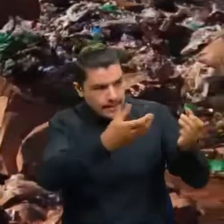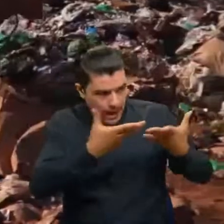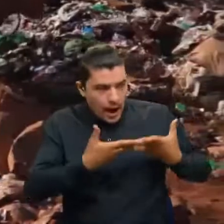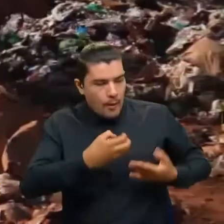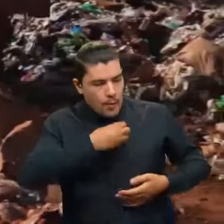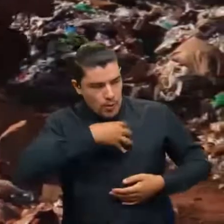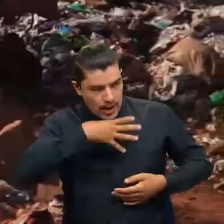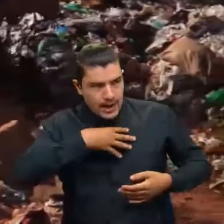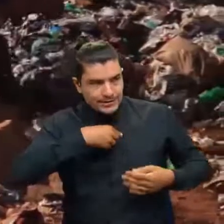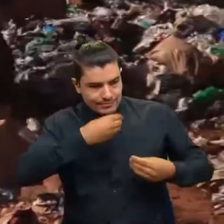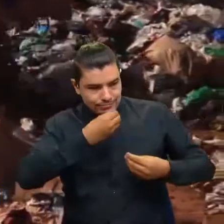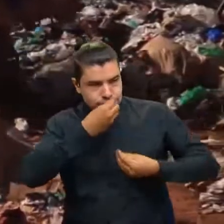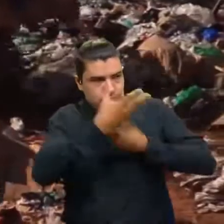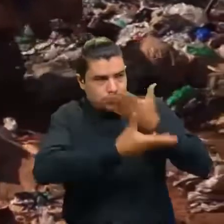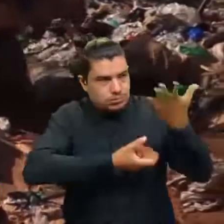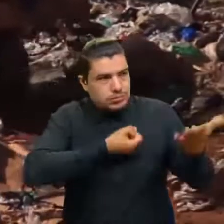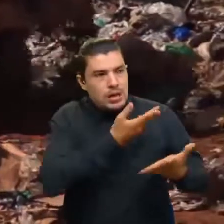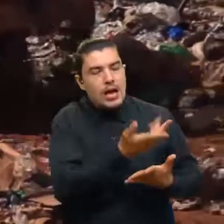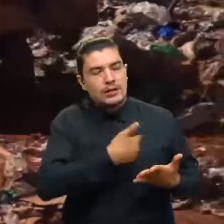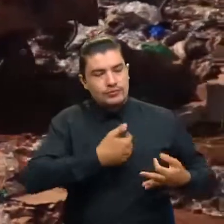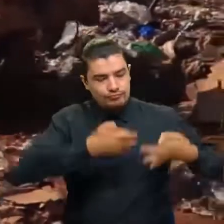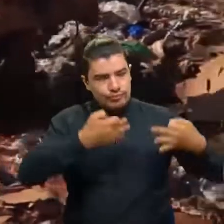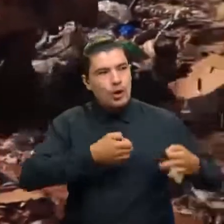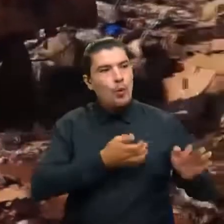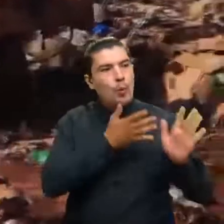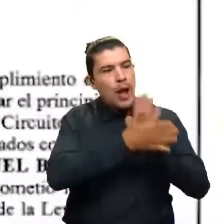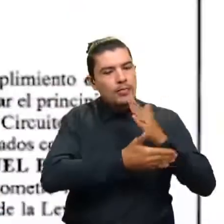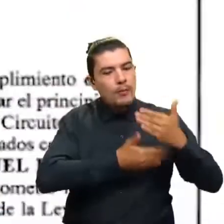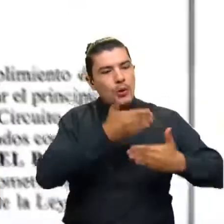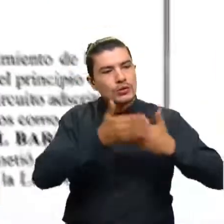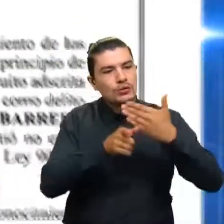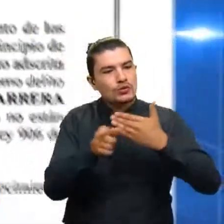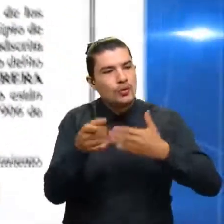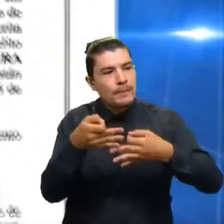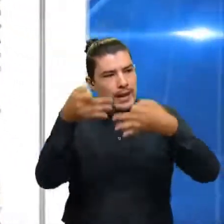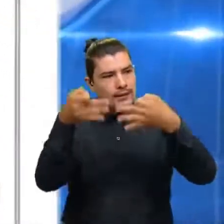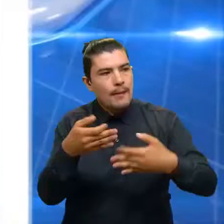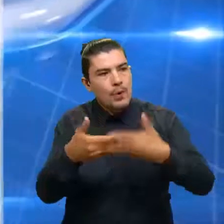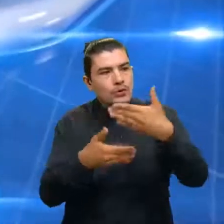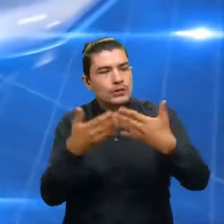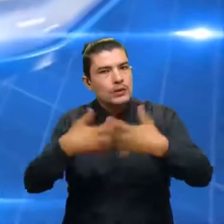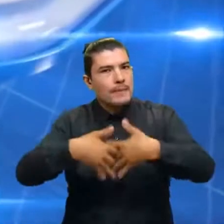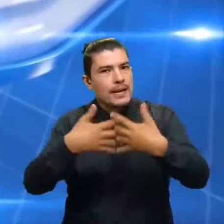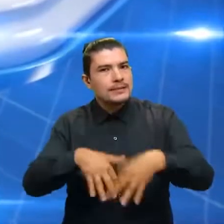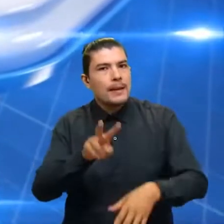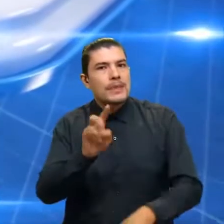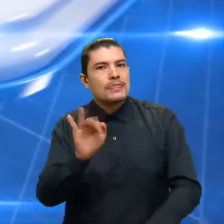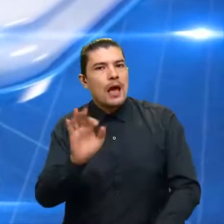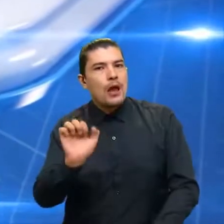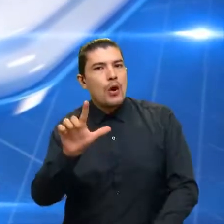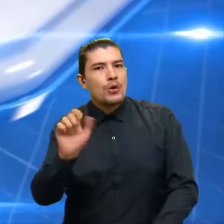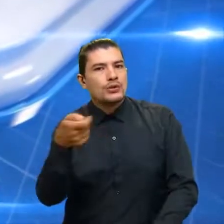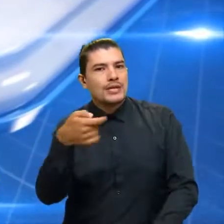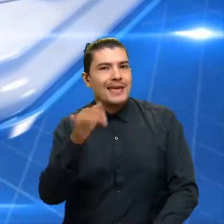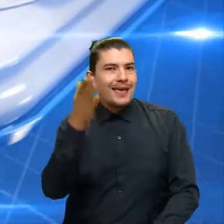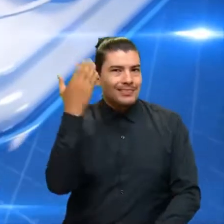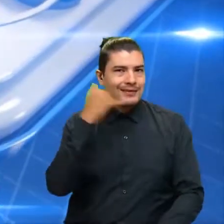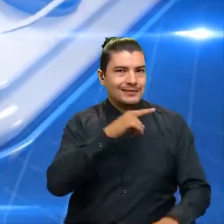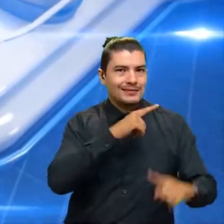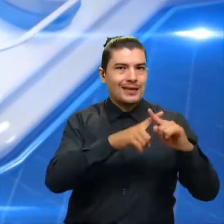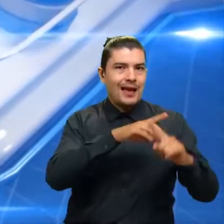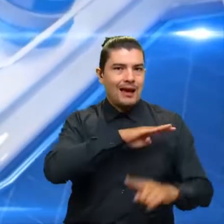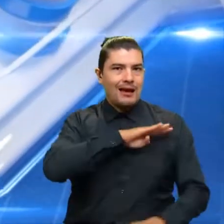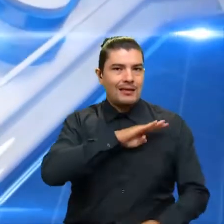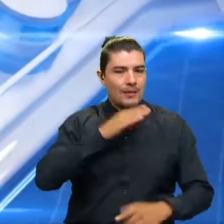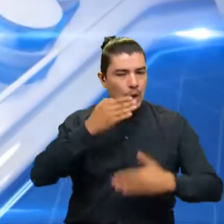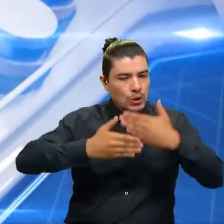contrato de Vitalogic con la empresa de aseo de Bucaramanga EMAP. Dice también en parte del comunicado que entre las personas a